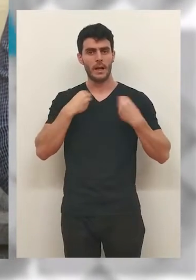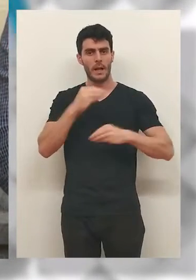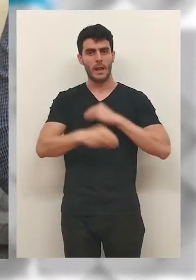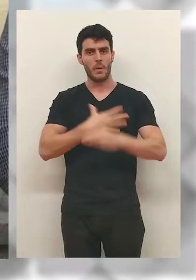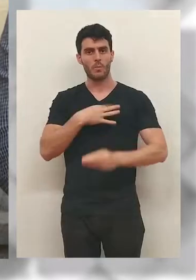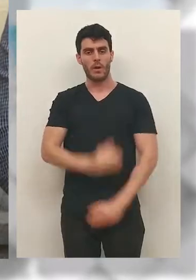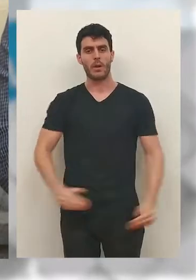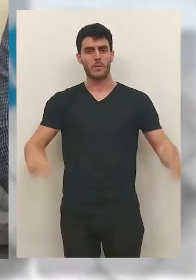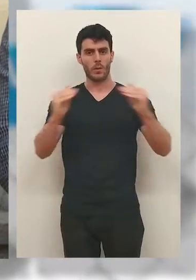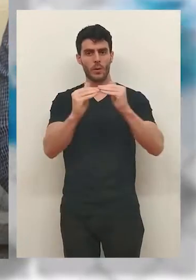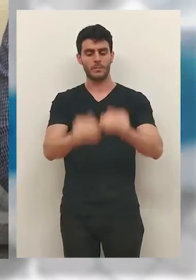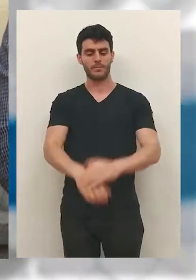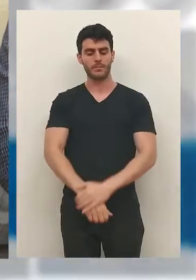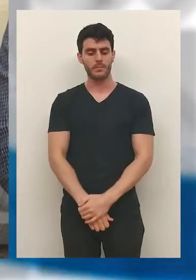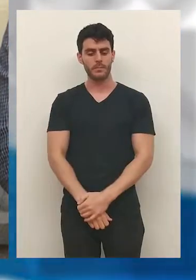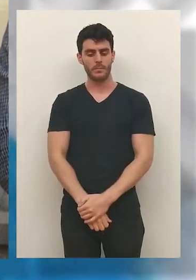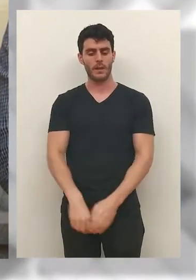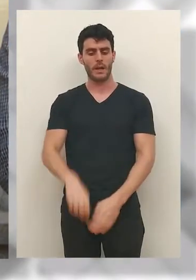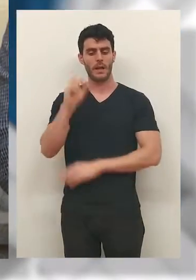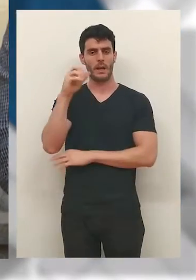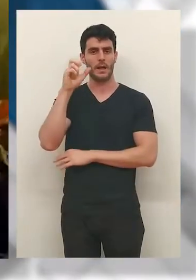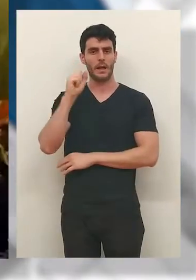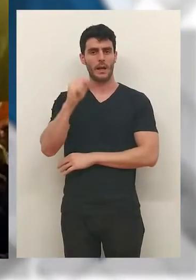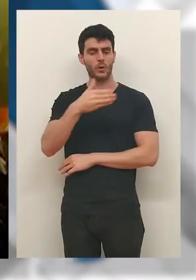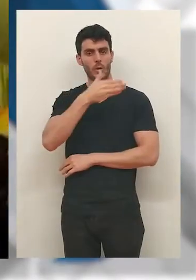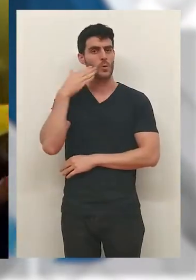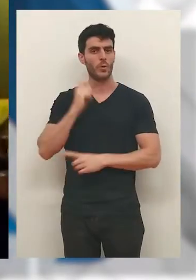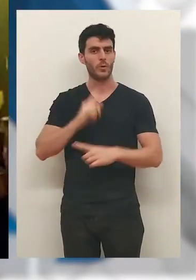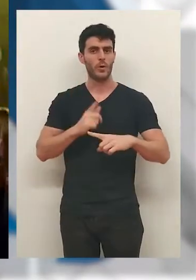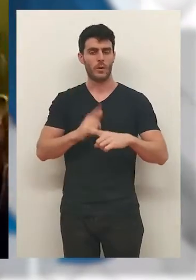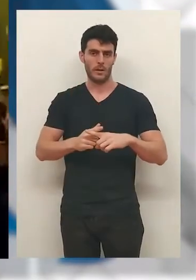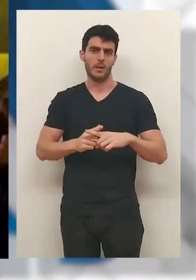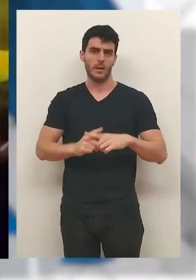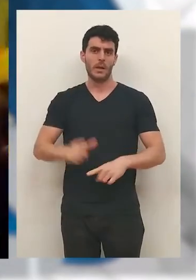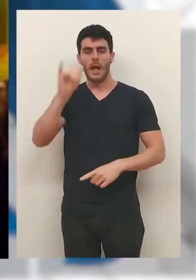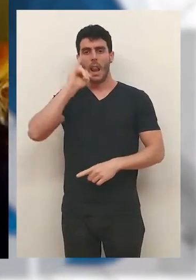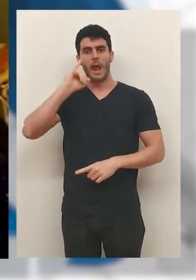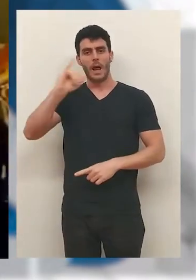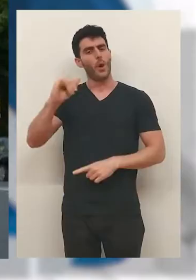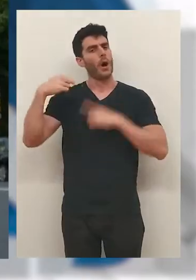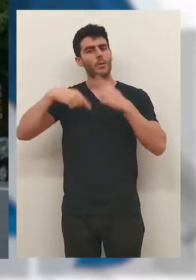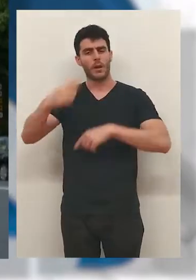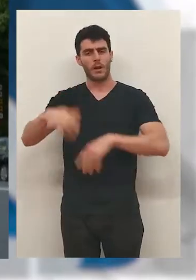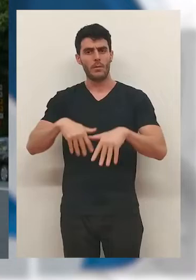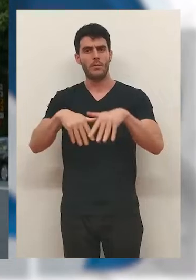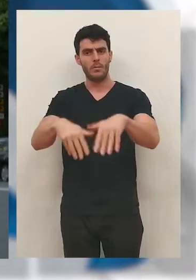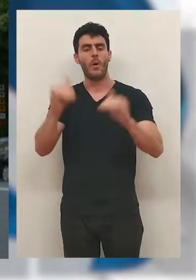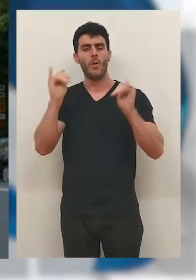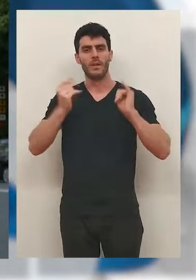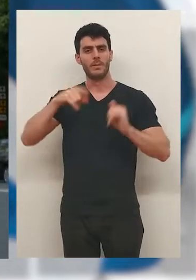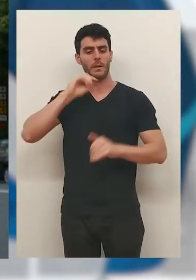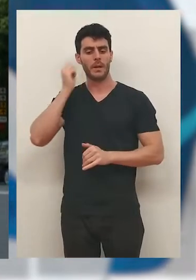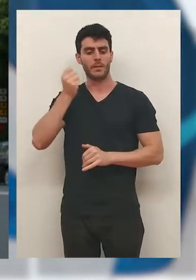su proyecto vital en igualdad de condiciones. Los actos del orgullo finalizarán en La Rioja este sábado con la tradicional